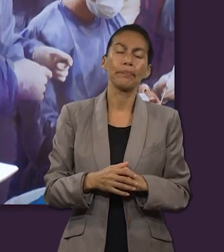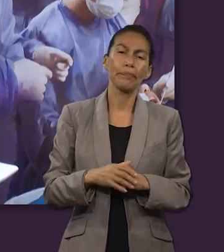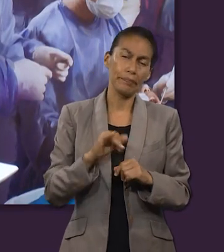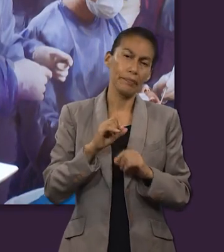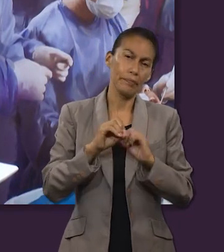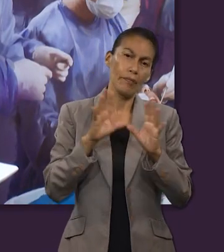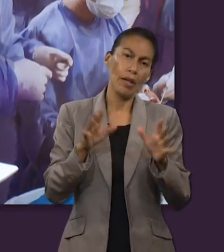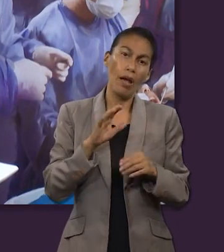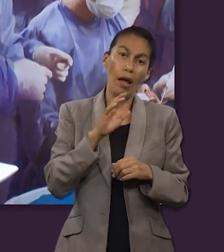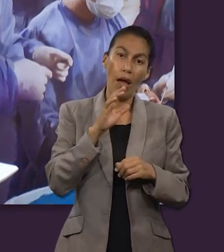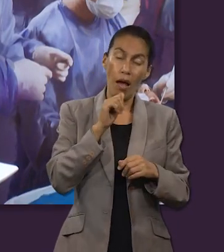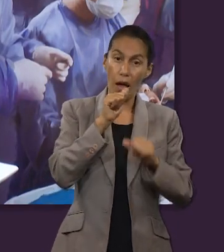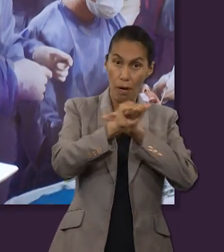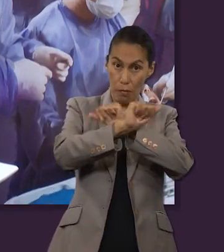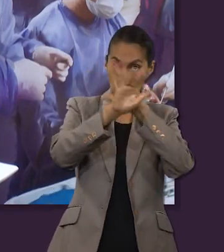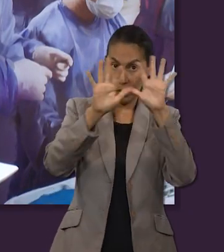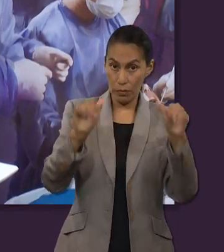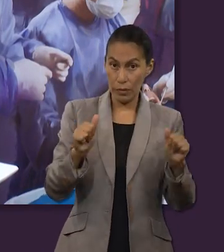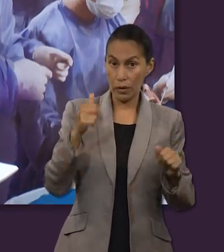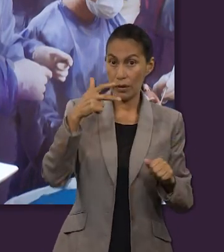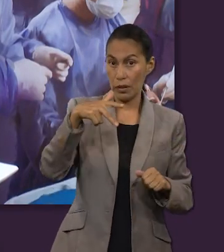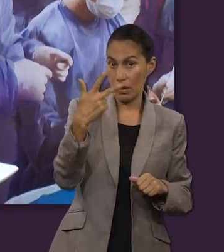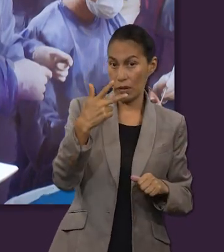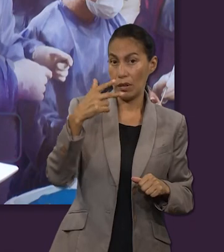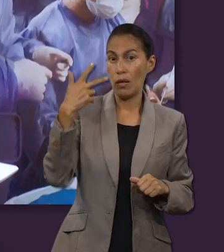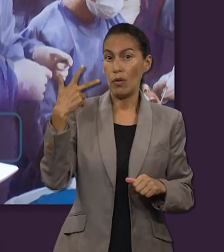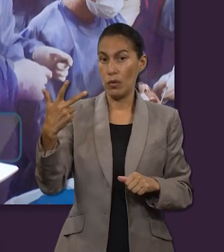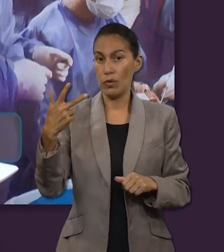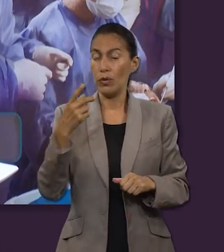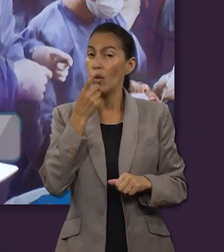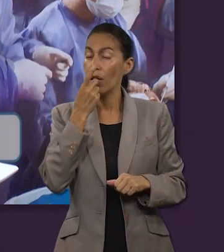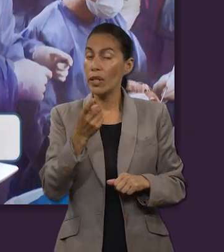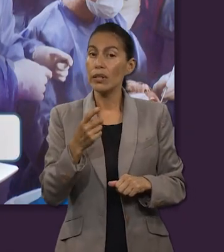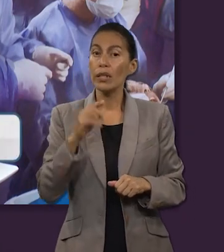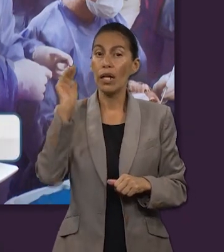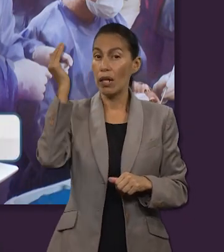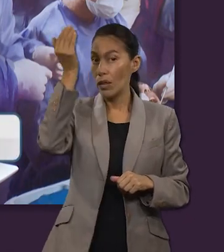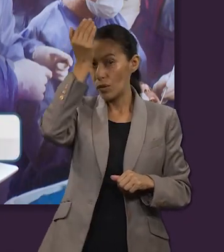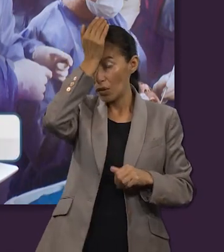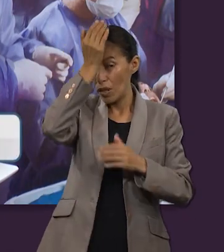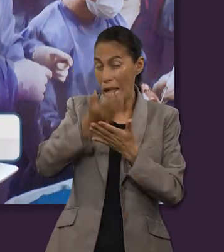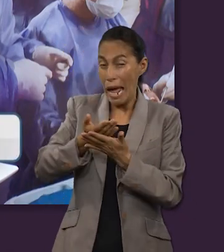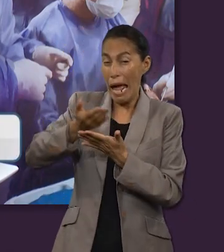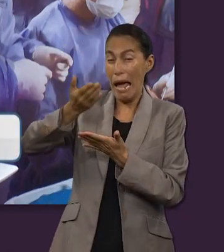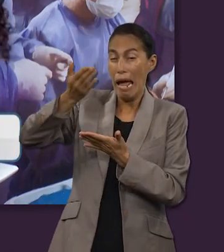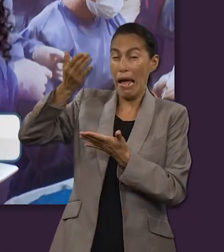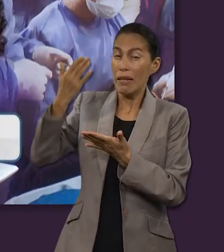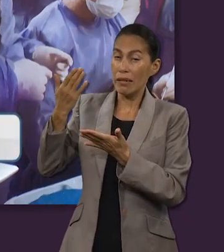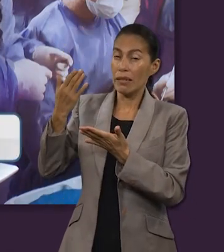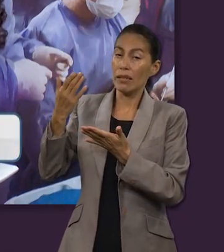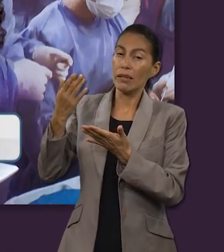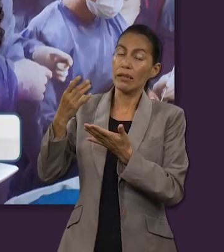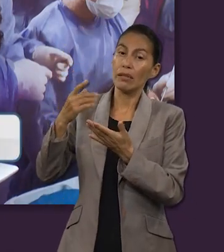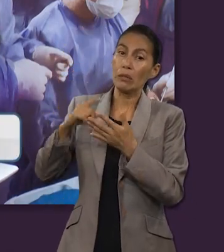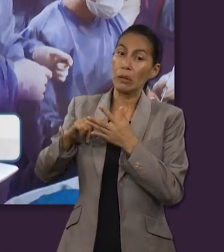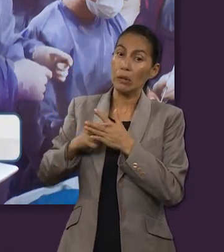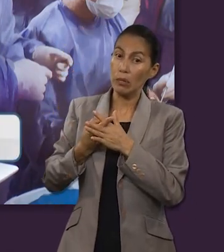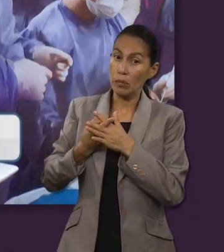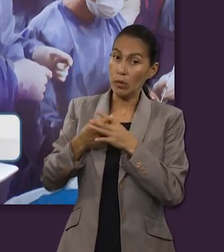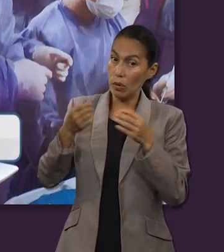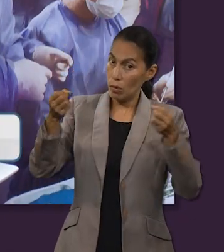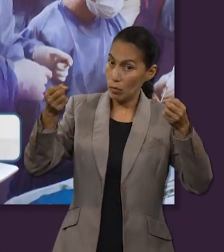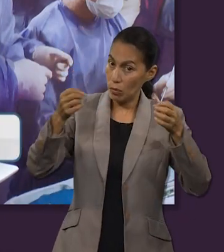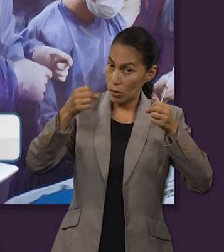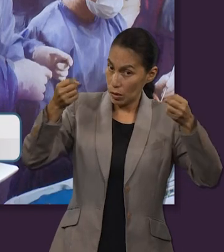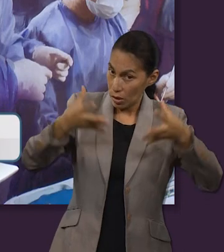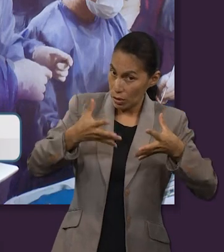específico de Apocalipsis 13, 8, dice el cordero que fue inmolado desde el principio del mundo. Y